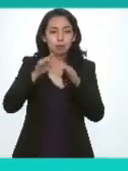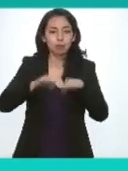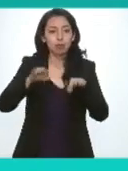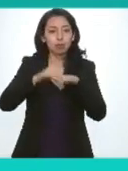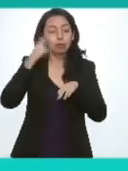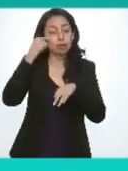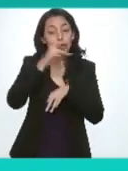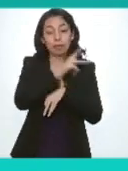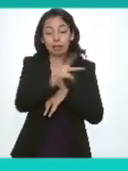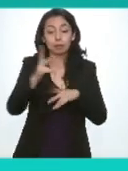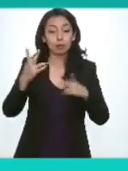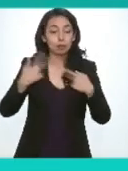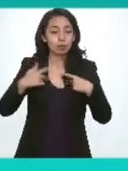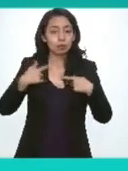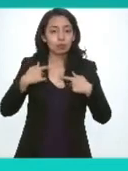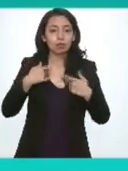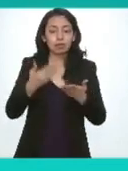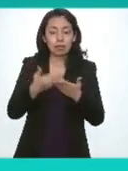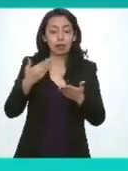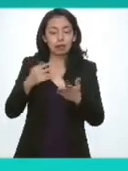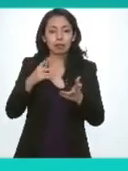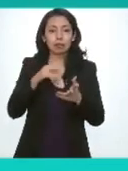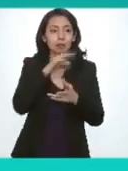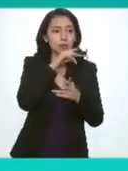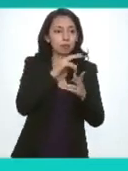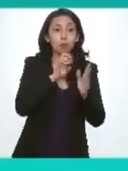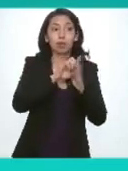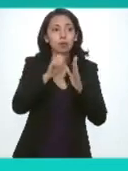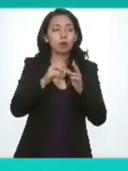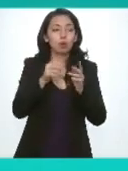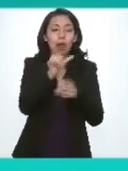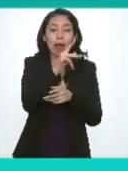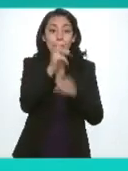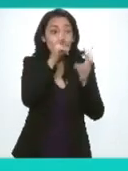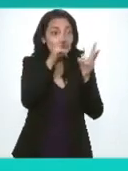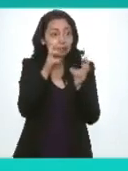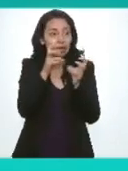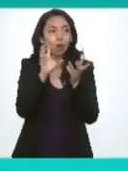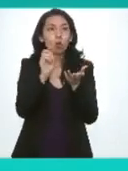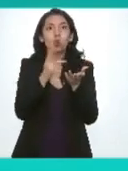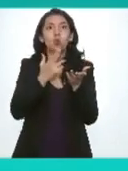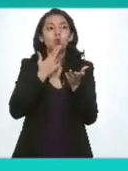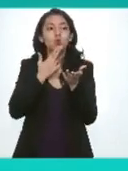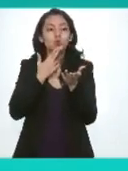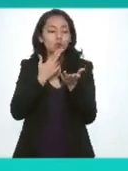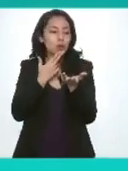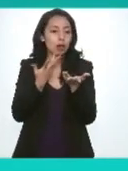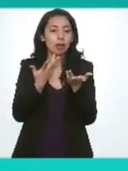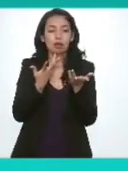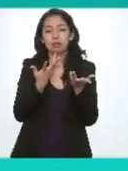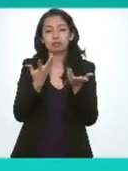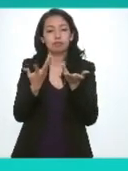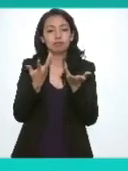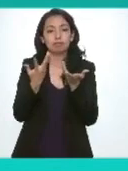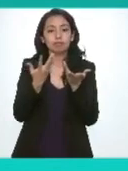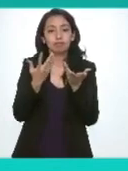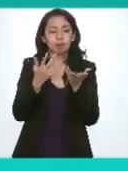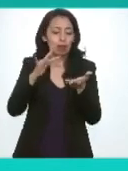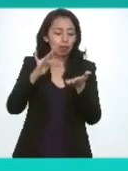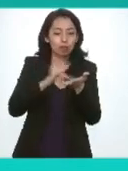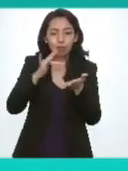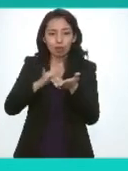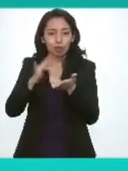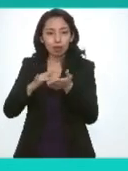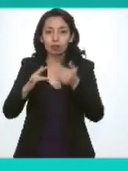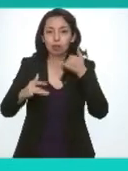personas que nos hemos preocupado cada vez que descargamos una aplicación o que utilizamos cualquier aparato